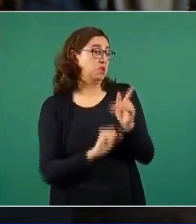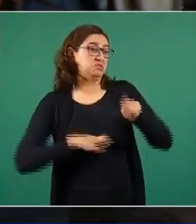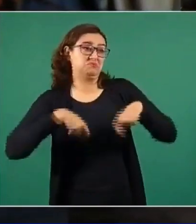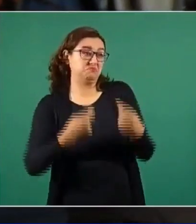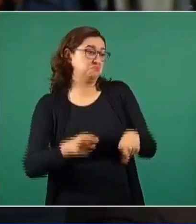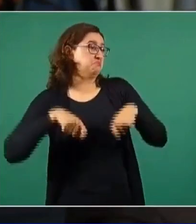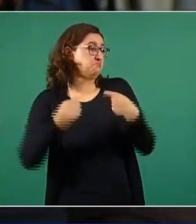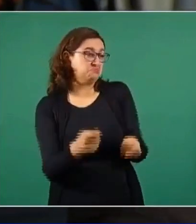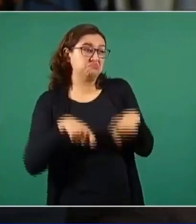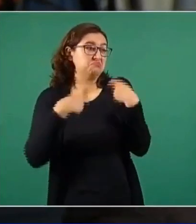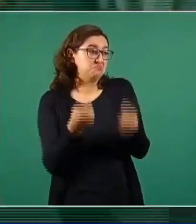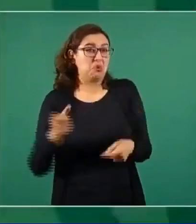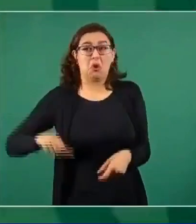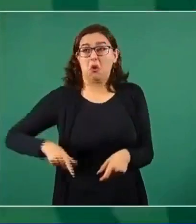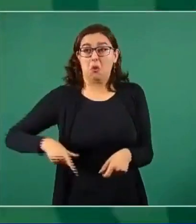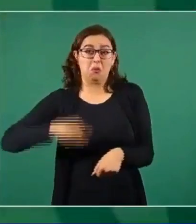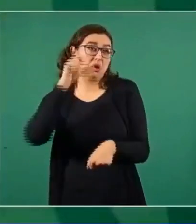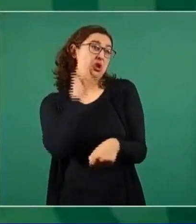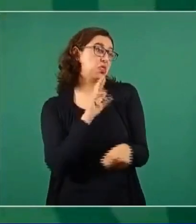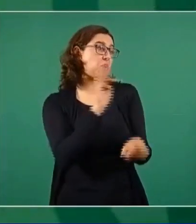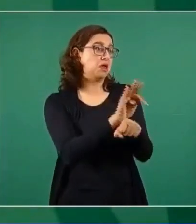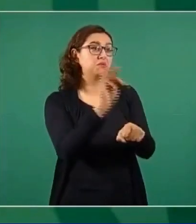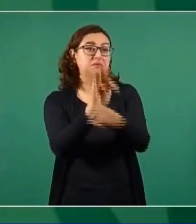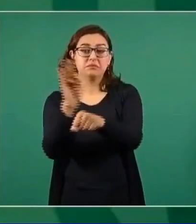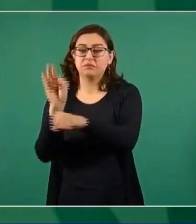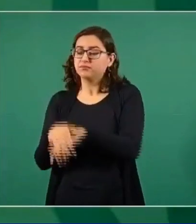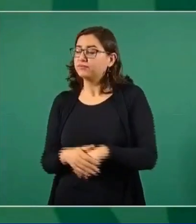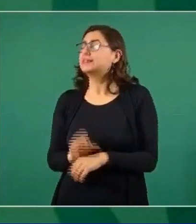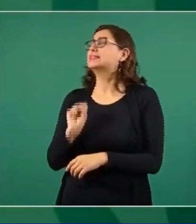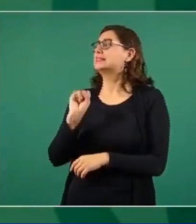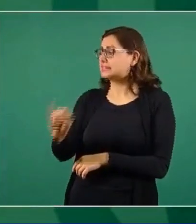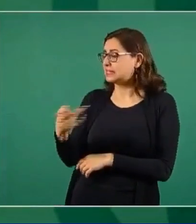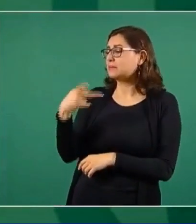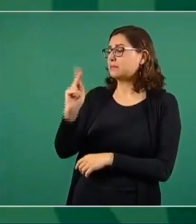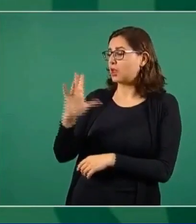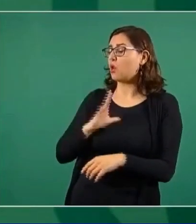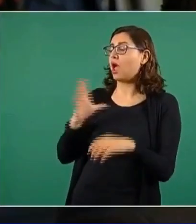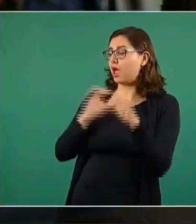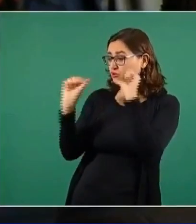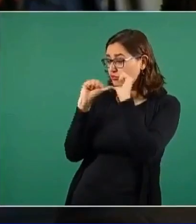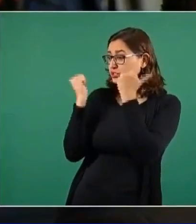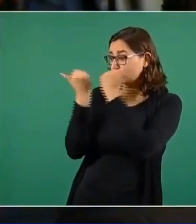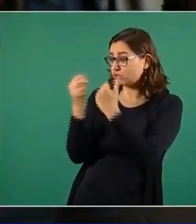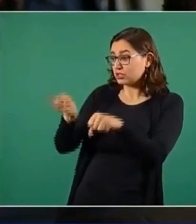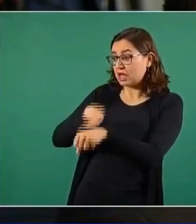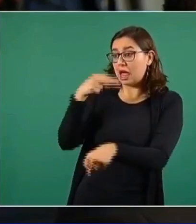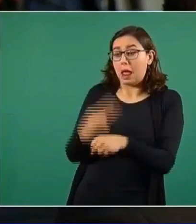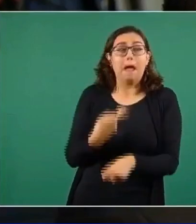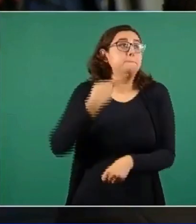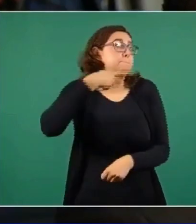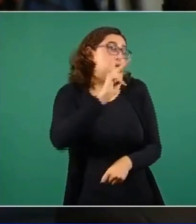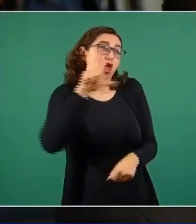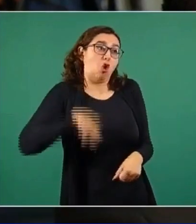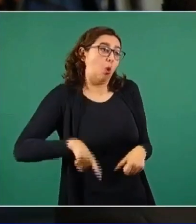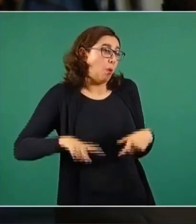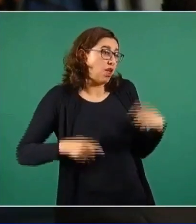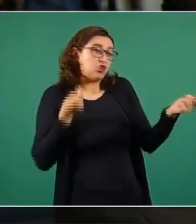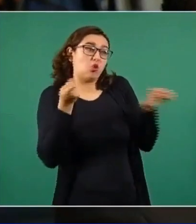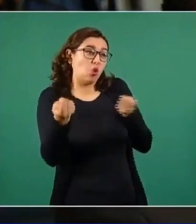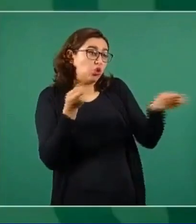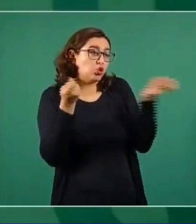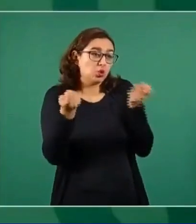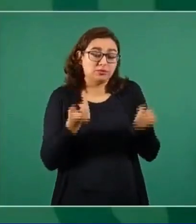aspirantes que la gobernadora quiere. Debe de haber un colegio de notarios. Pero que lo mandata el gobierno del Estado. En Sonora. Bueno,